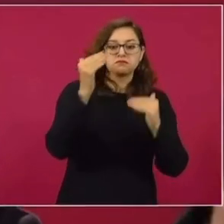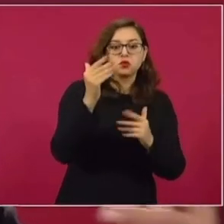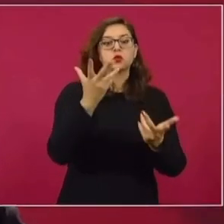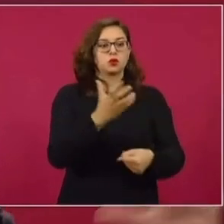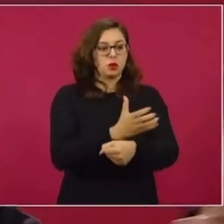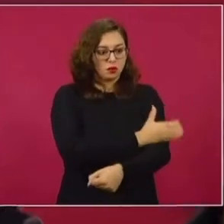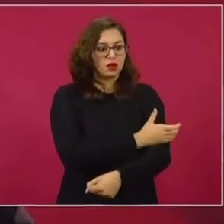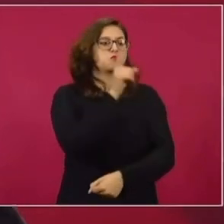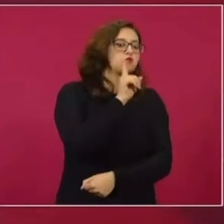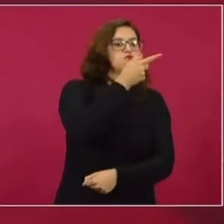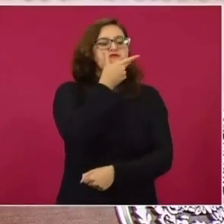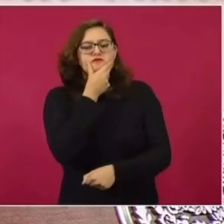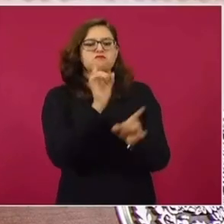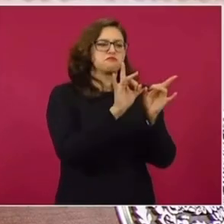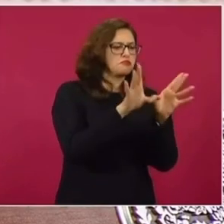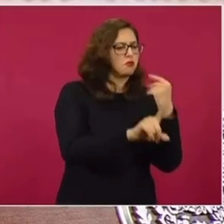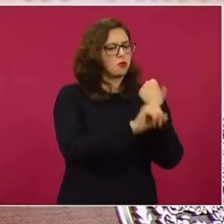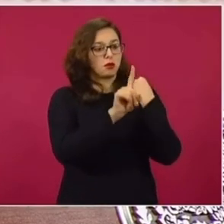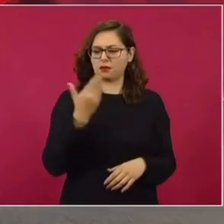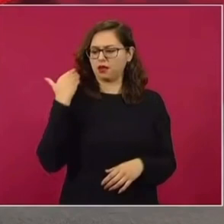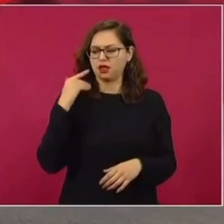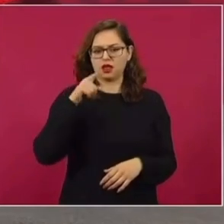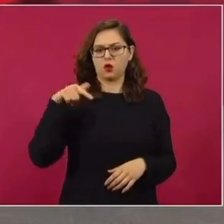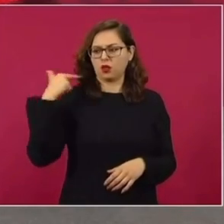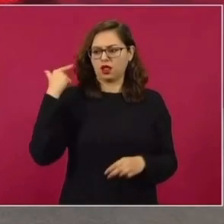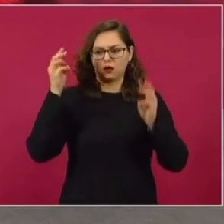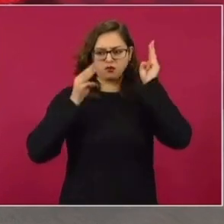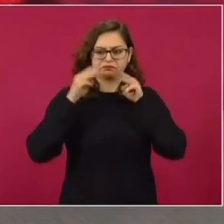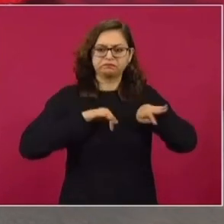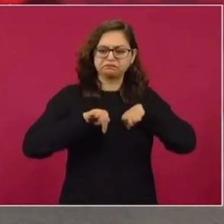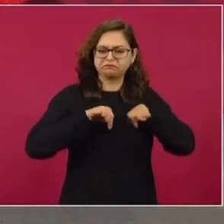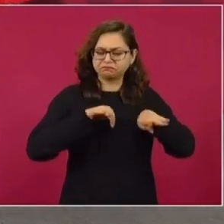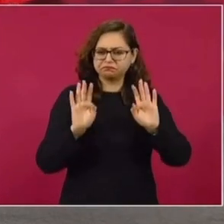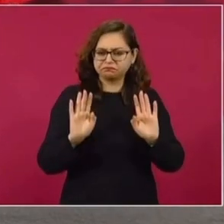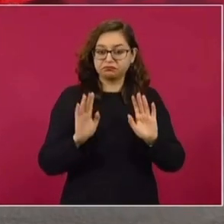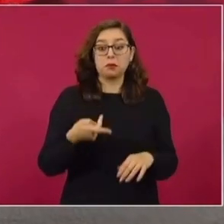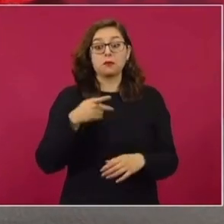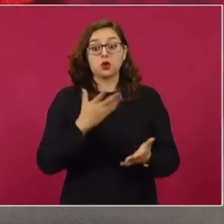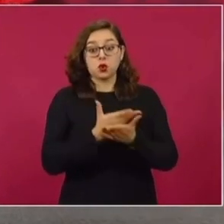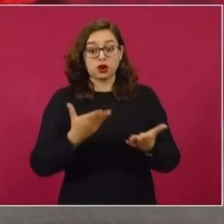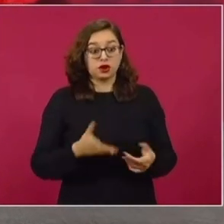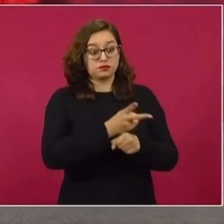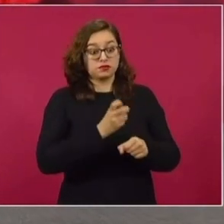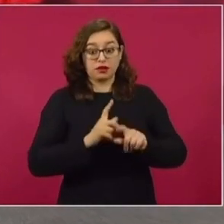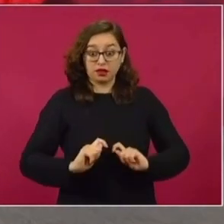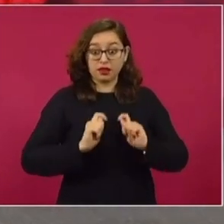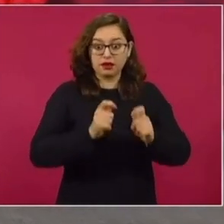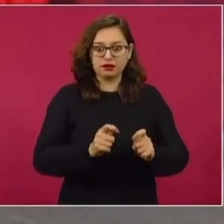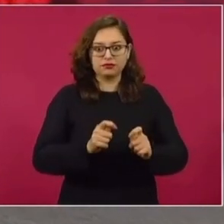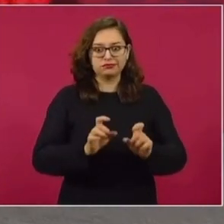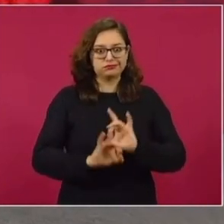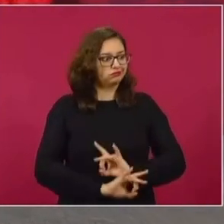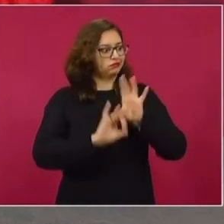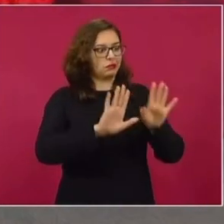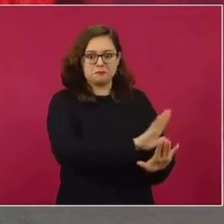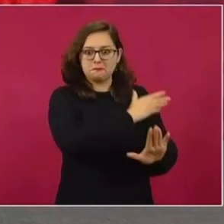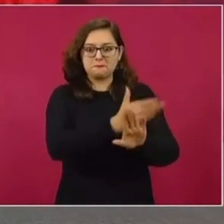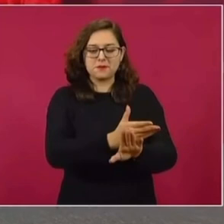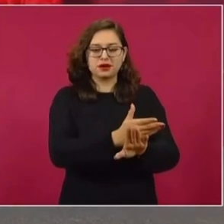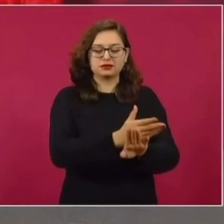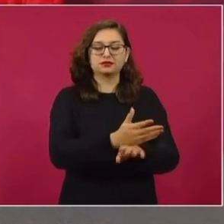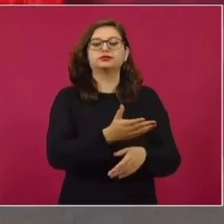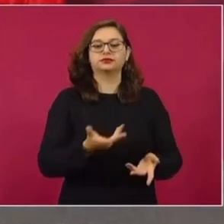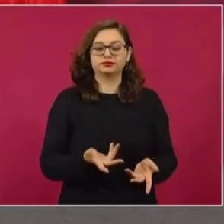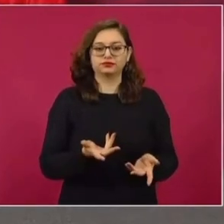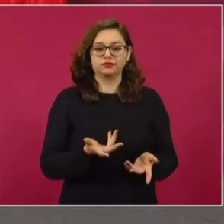colegas, mujeres y hombres, diferencias políticas. Pero ahora ya está siendo cuestionado por esto. Ya en